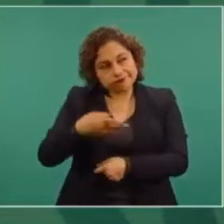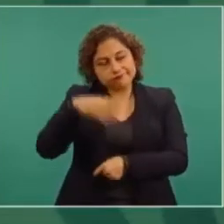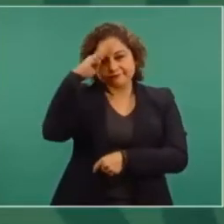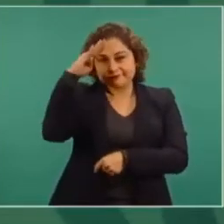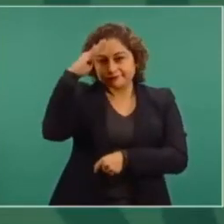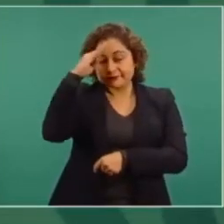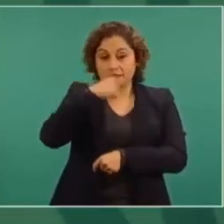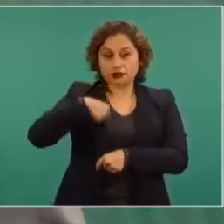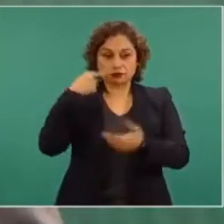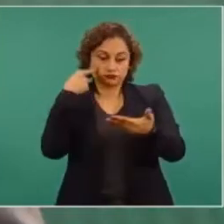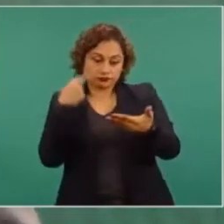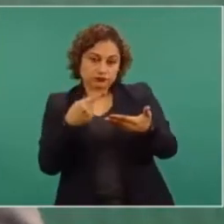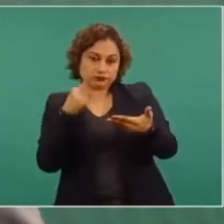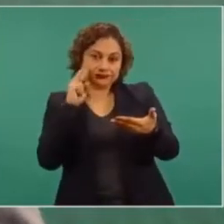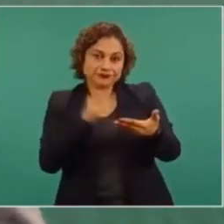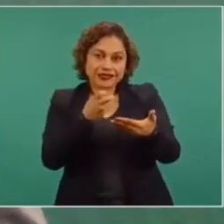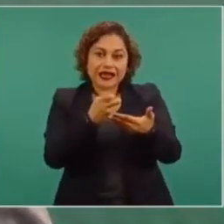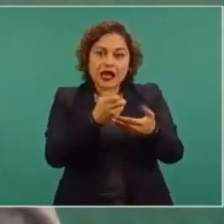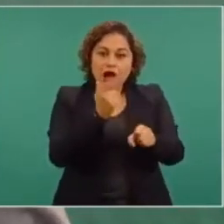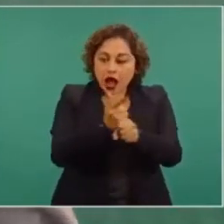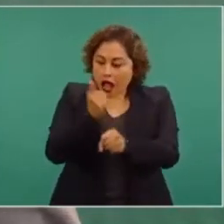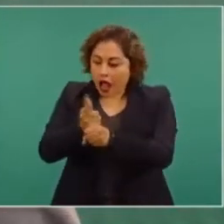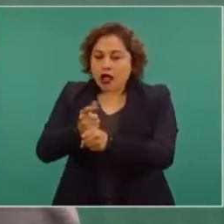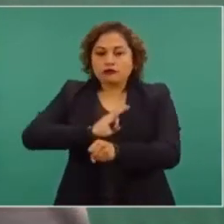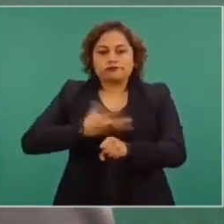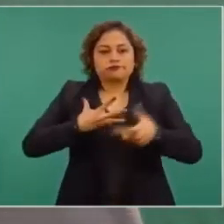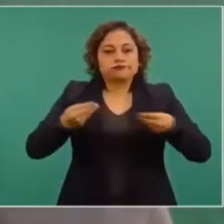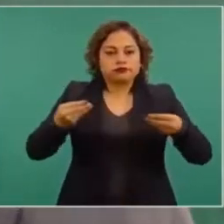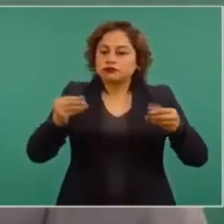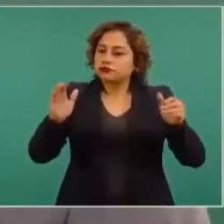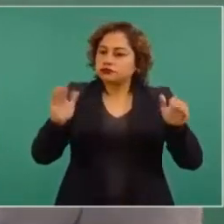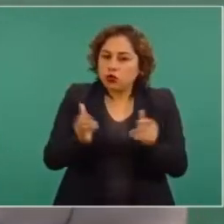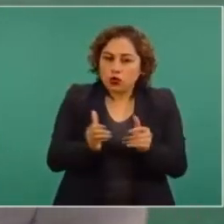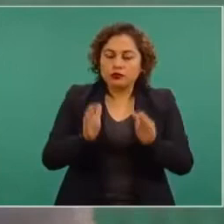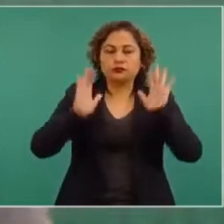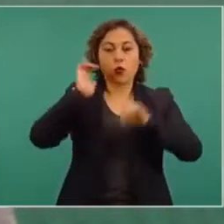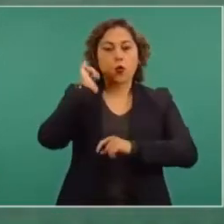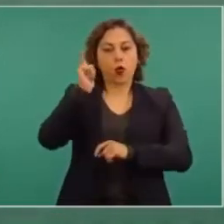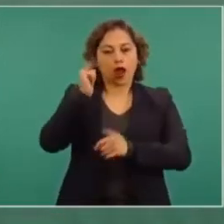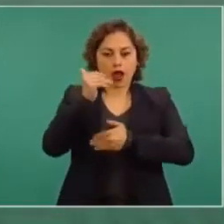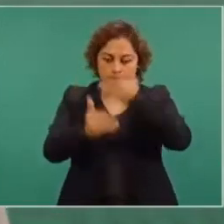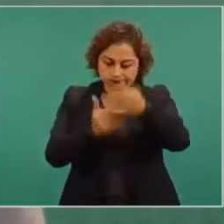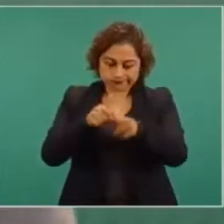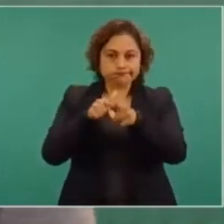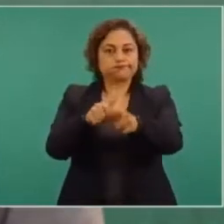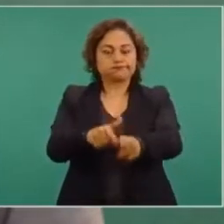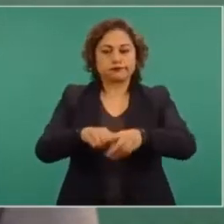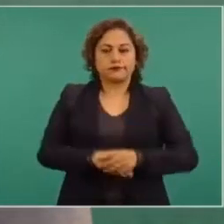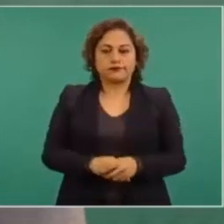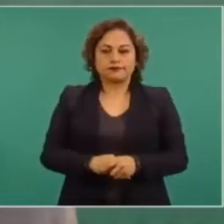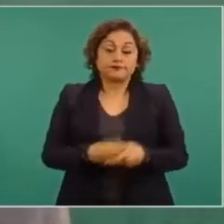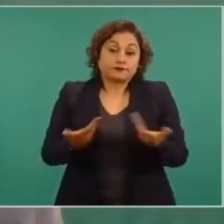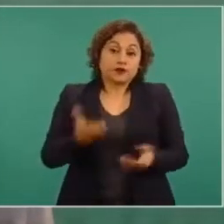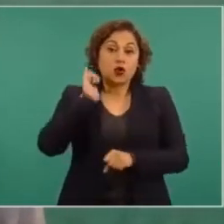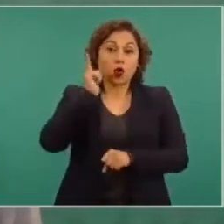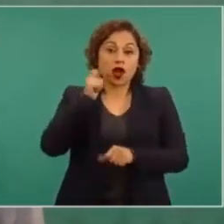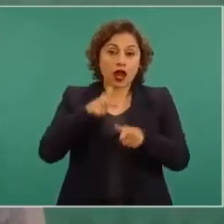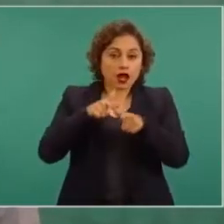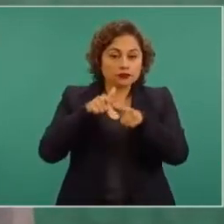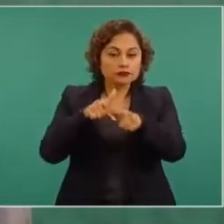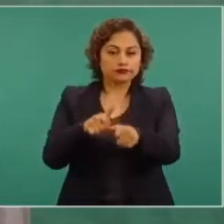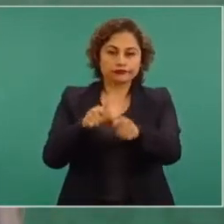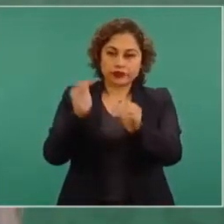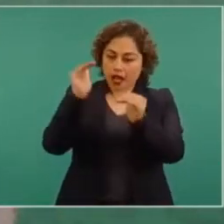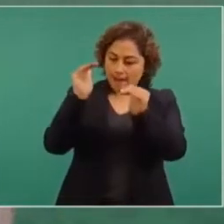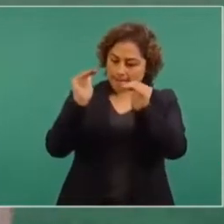observando una disminución en casos, ojalá, y esto se confirme que esta